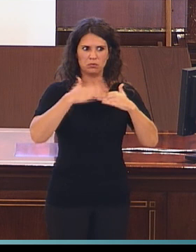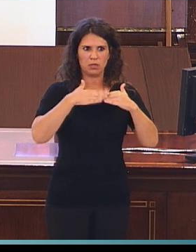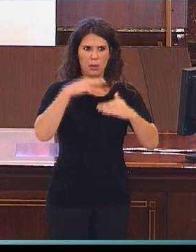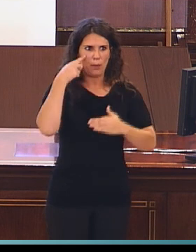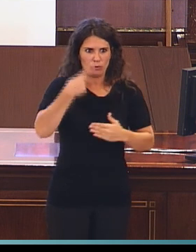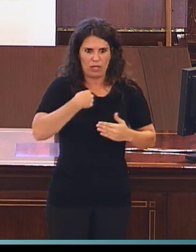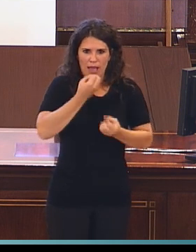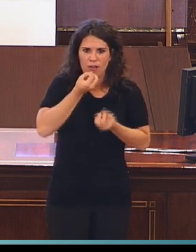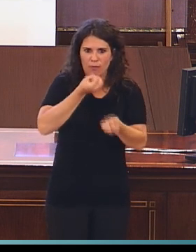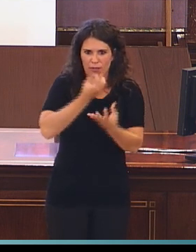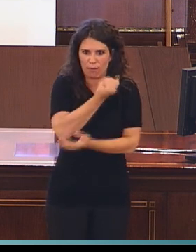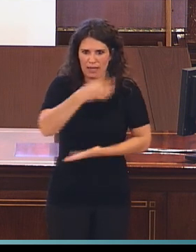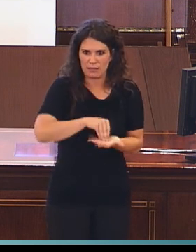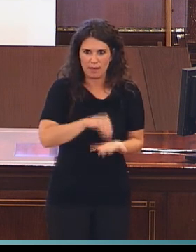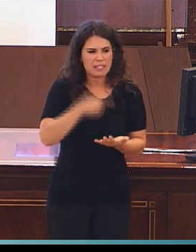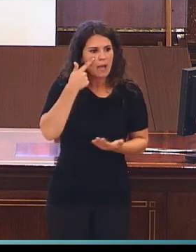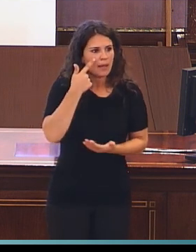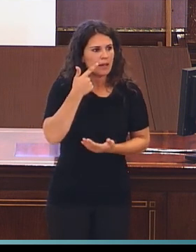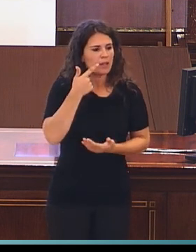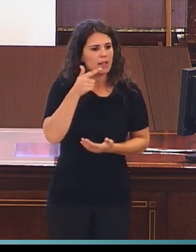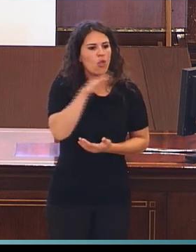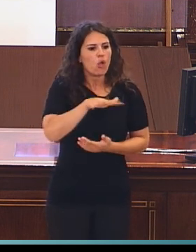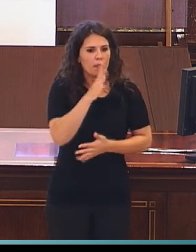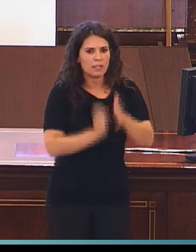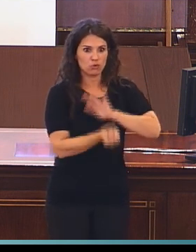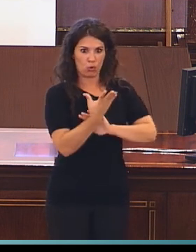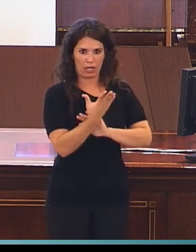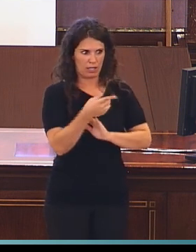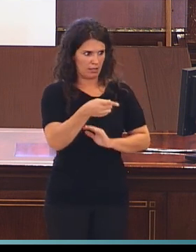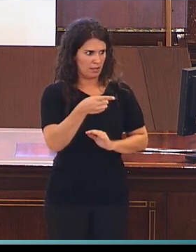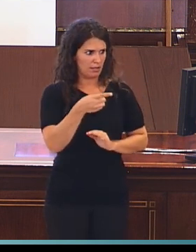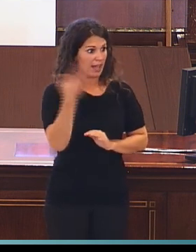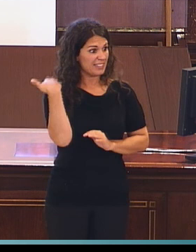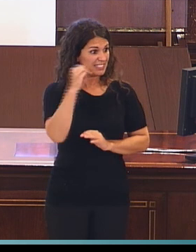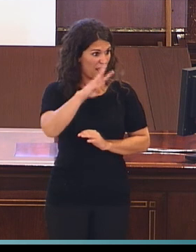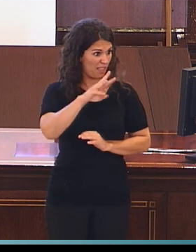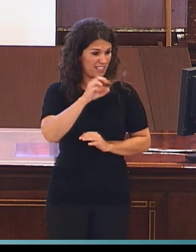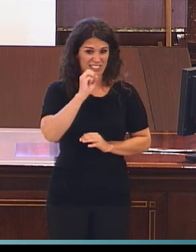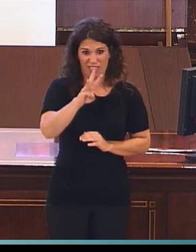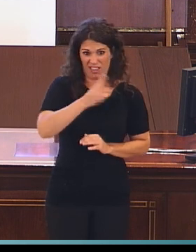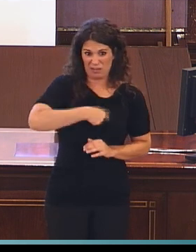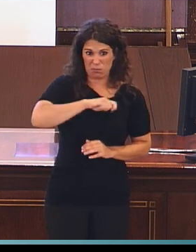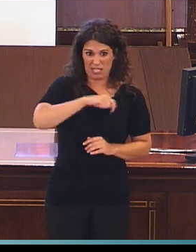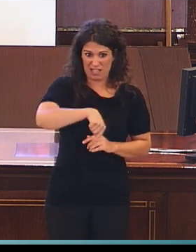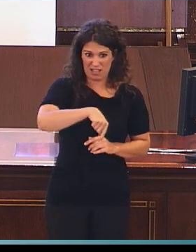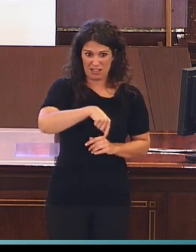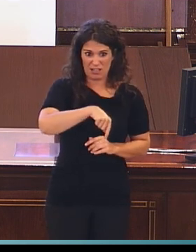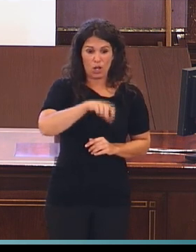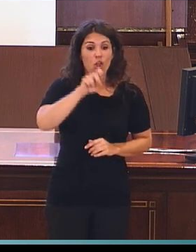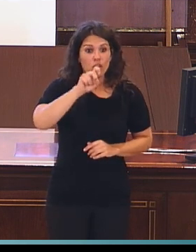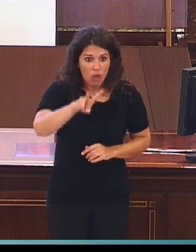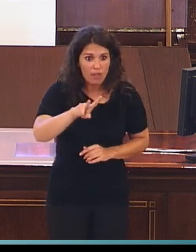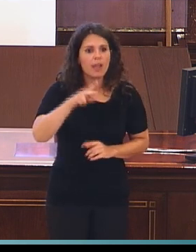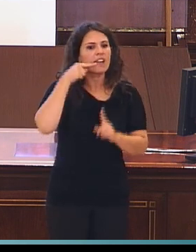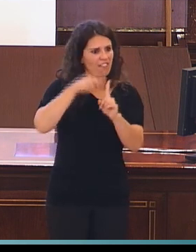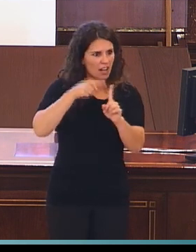nacionalidad de esos artículos, recordad que antes teníamos 13 artículos españoles. Pues, de esos 13 artículos, 12 han sido citados.